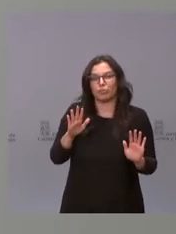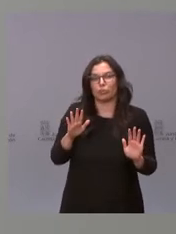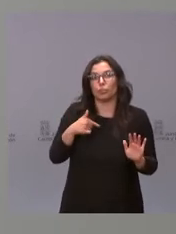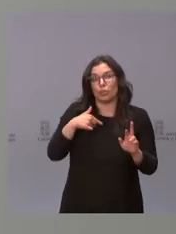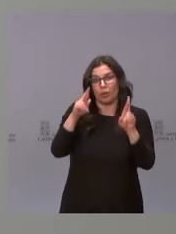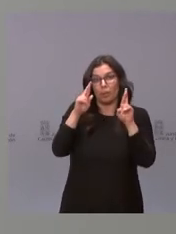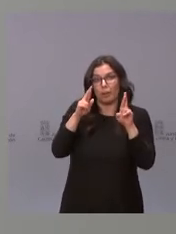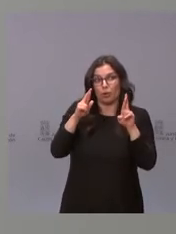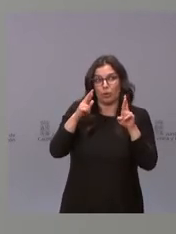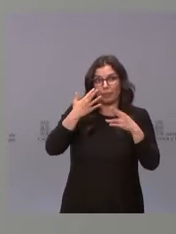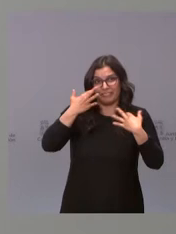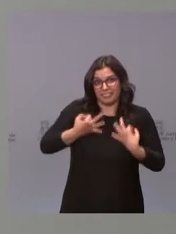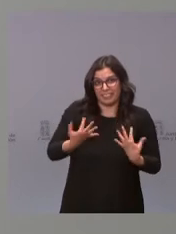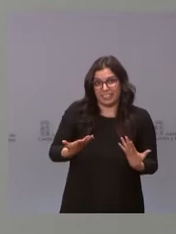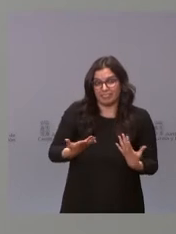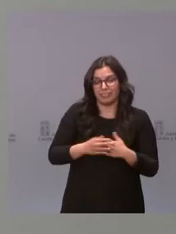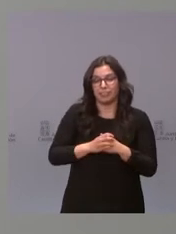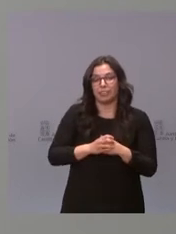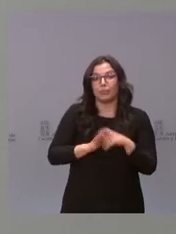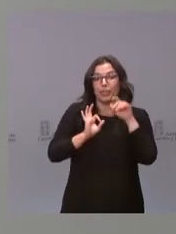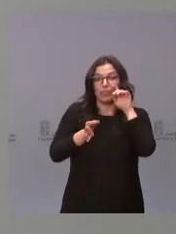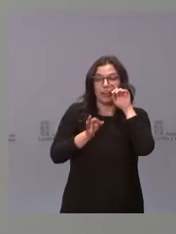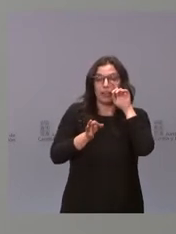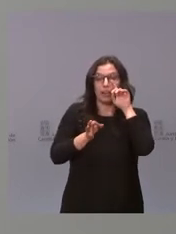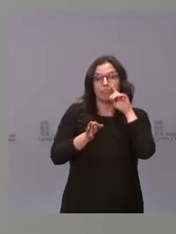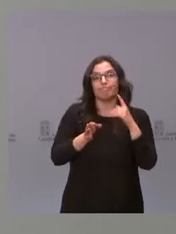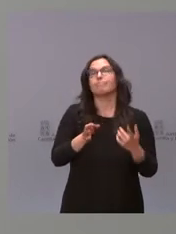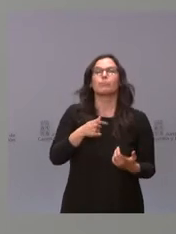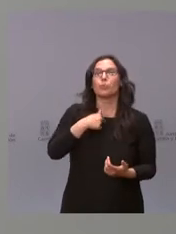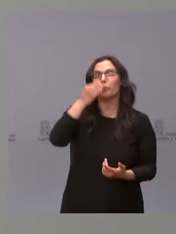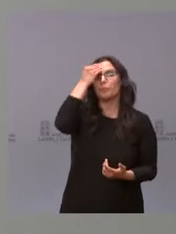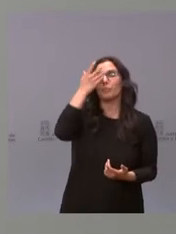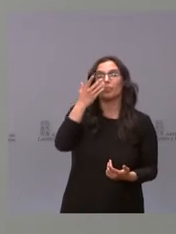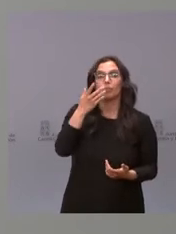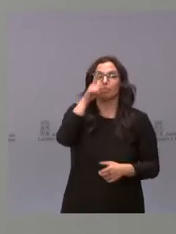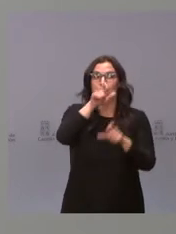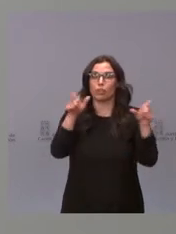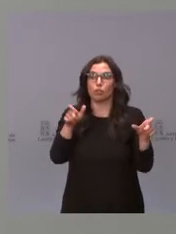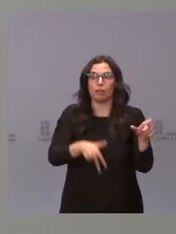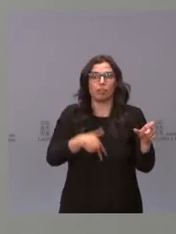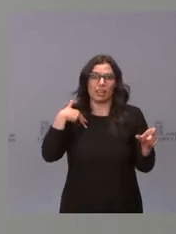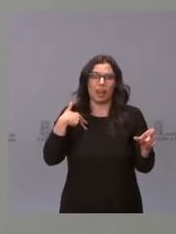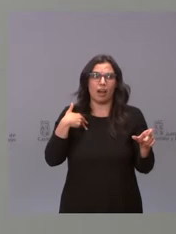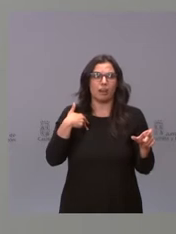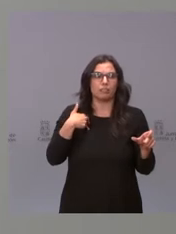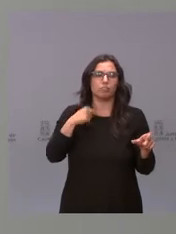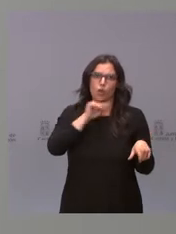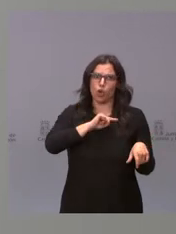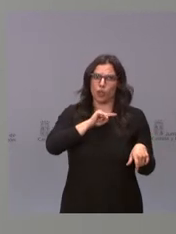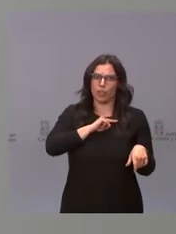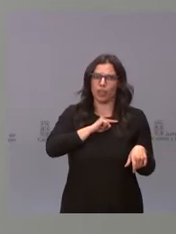espero que sea así. Lo que sí que es verdad es que yo creo que hay mucha gente concienciada y mucha gente que lo ha hecho